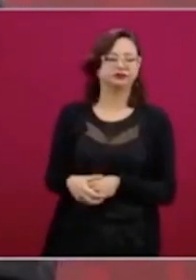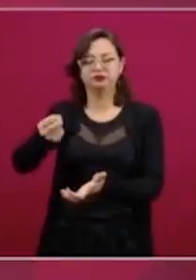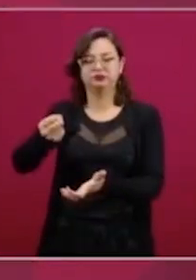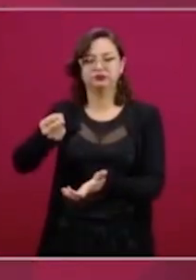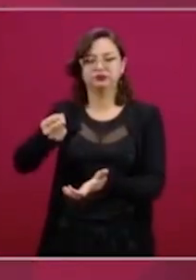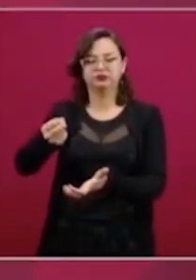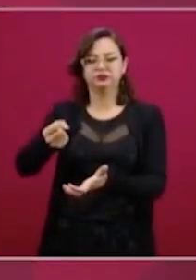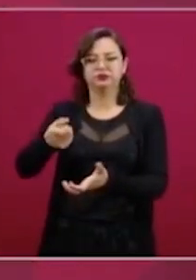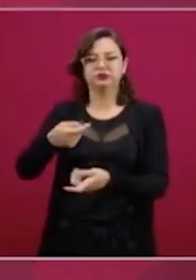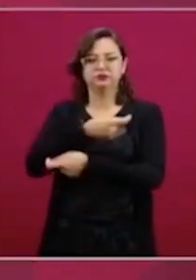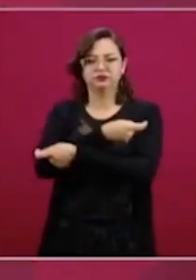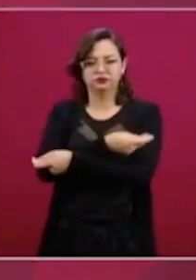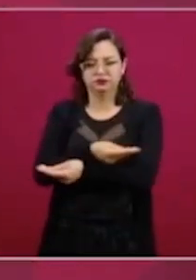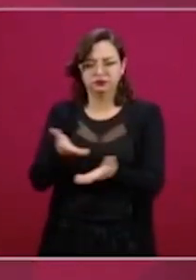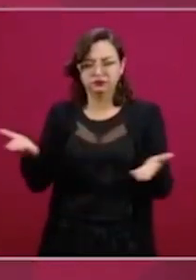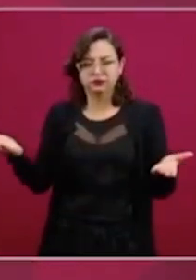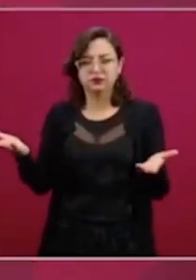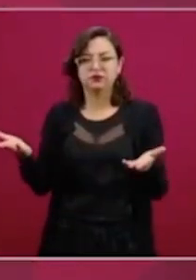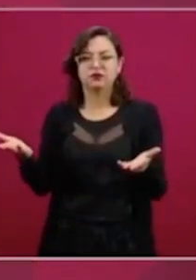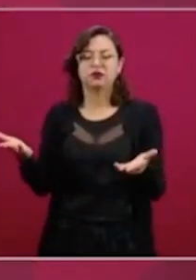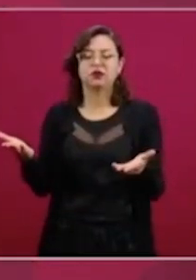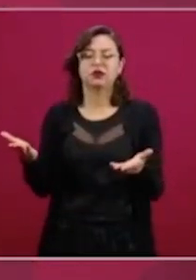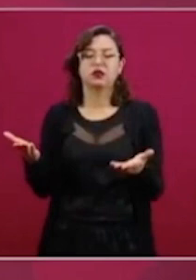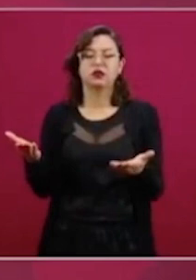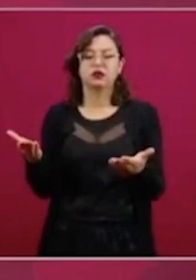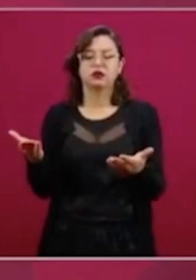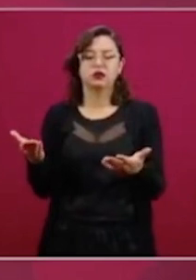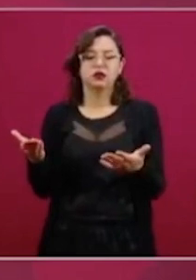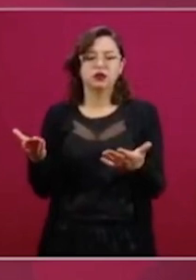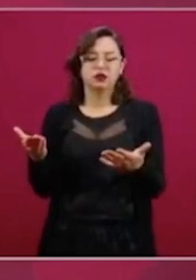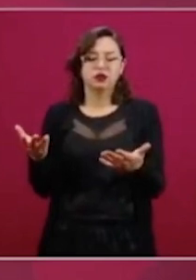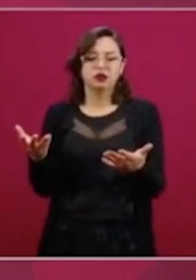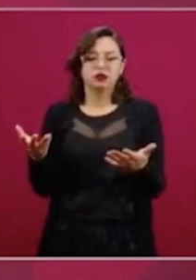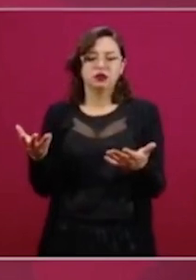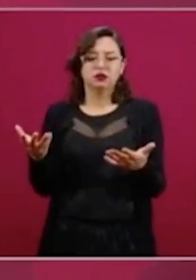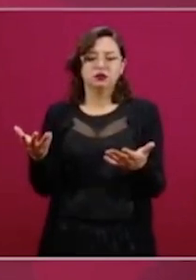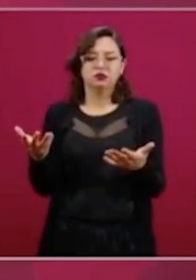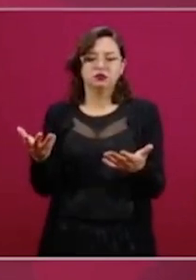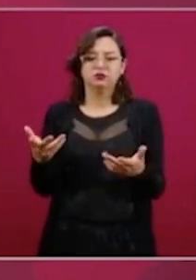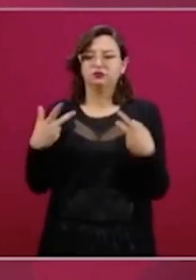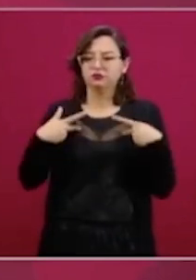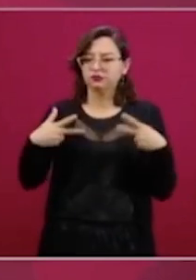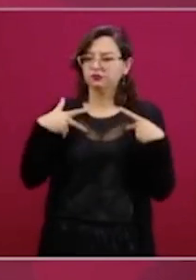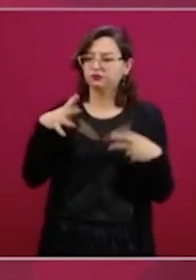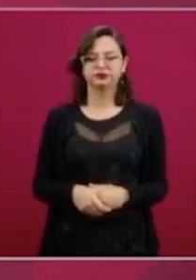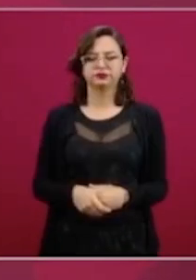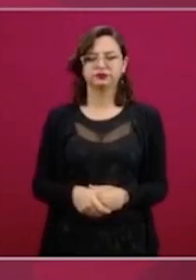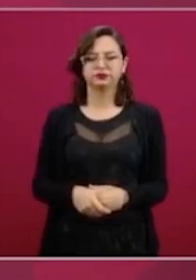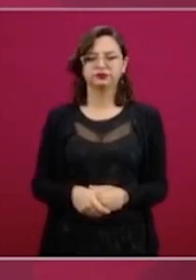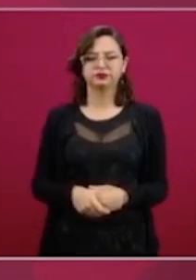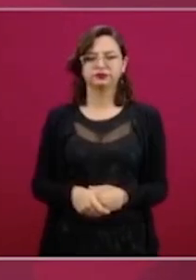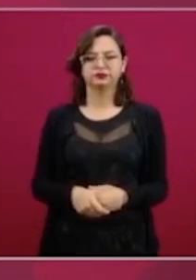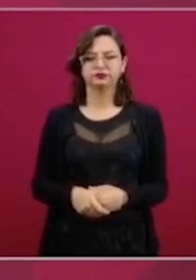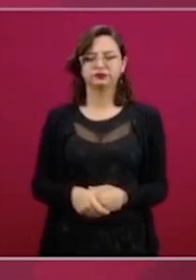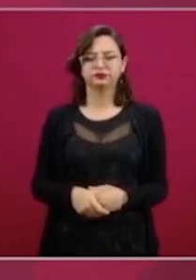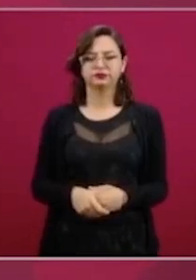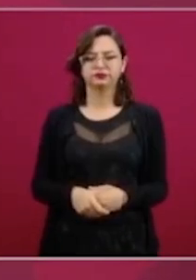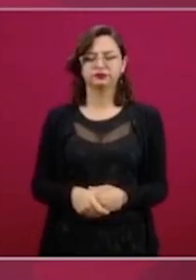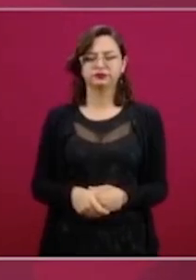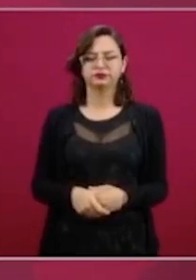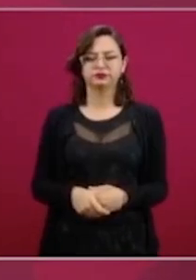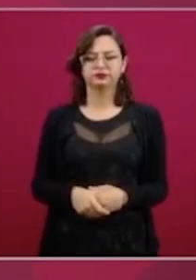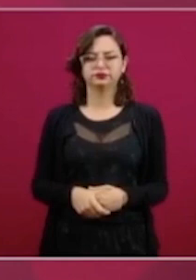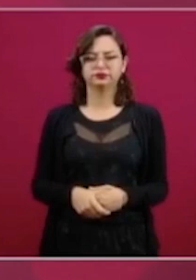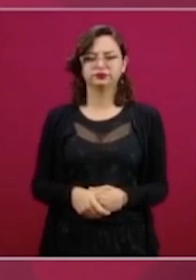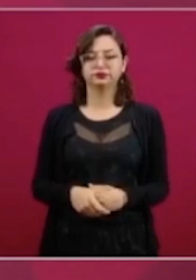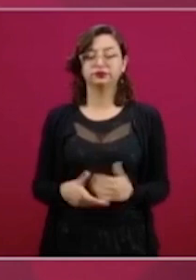trasladando al pueblo. La fórmula es